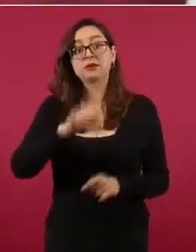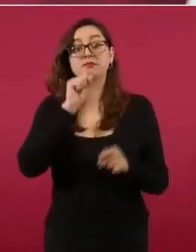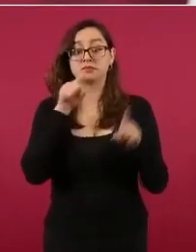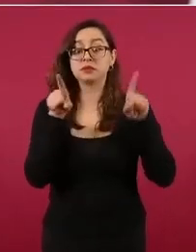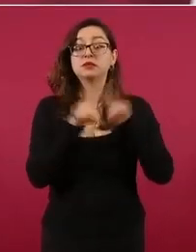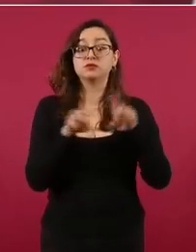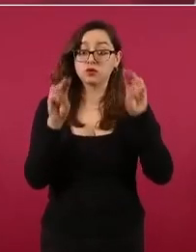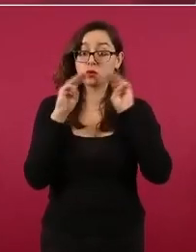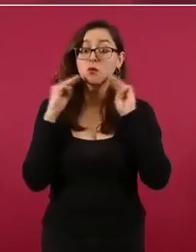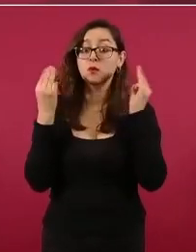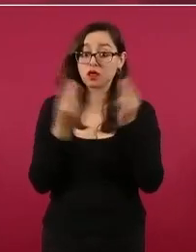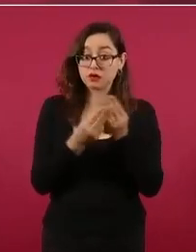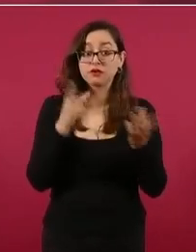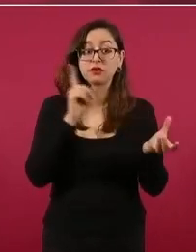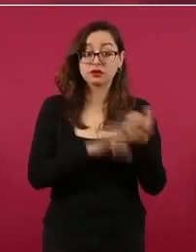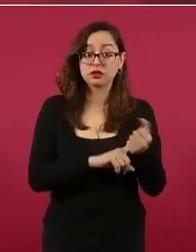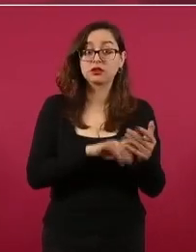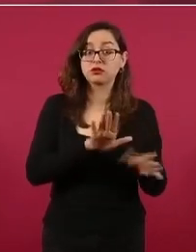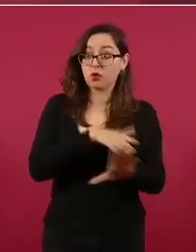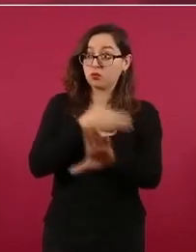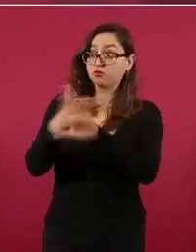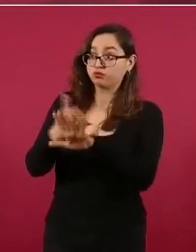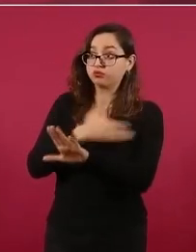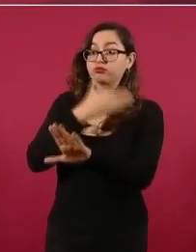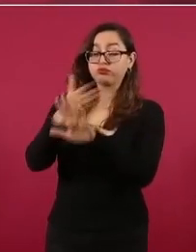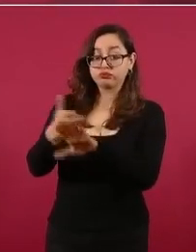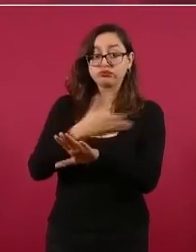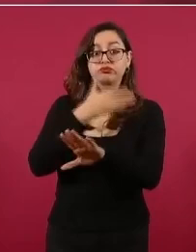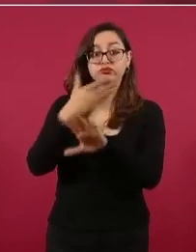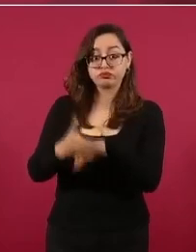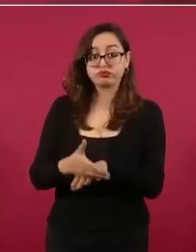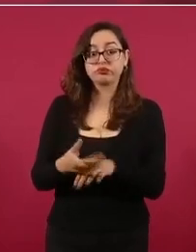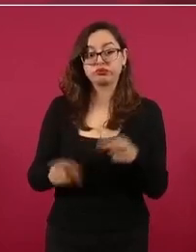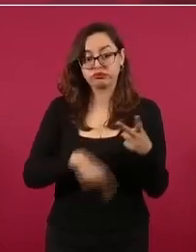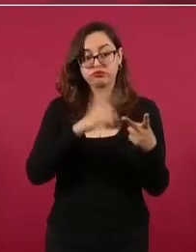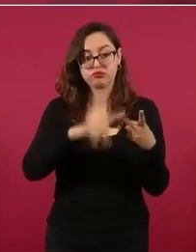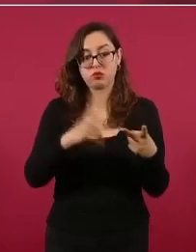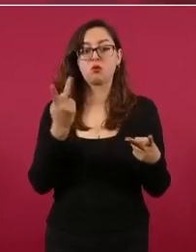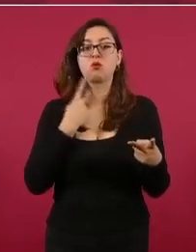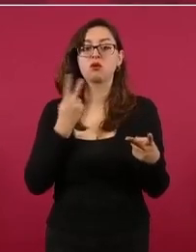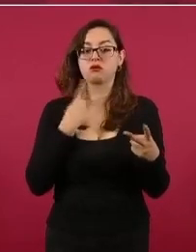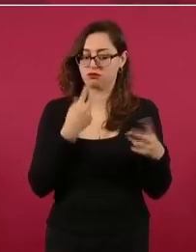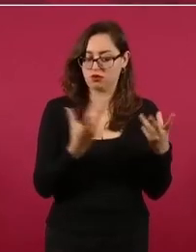organizada y la de Cuello Blanco.